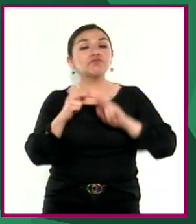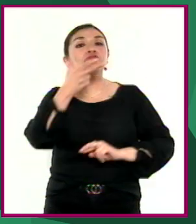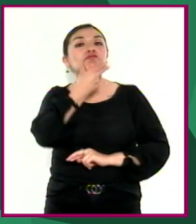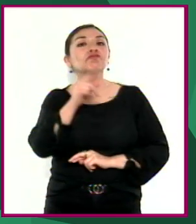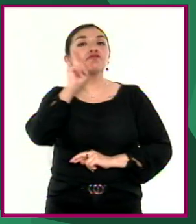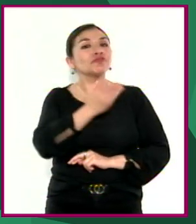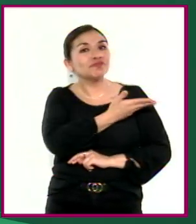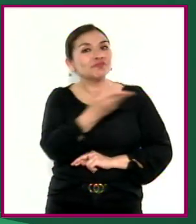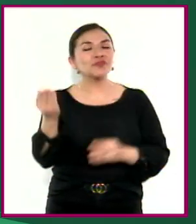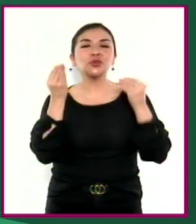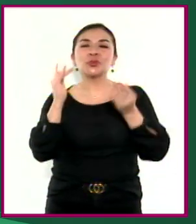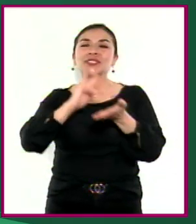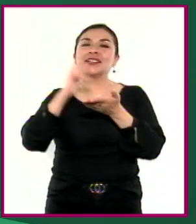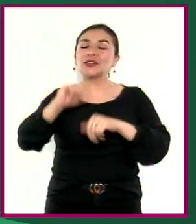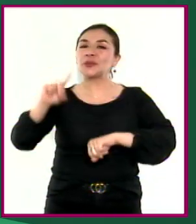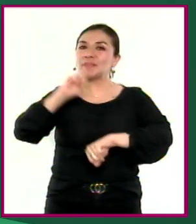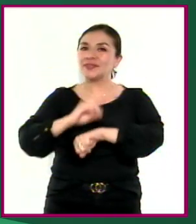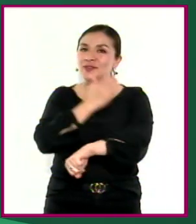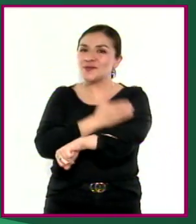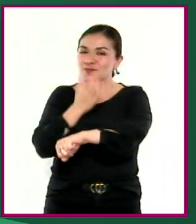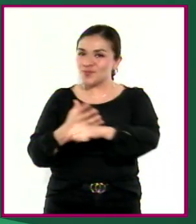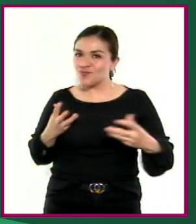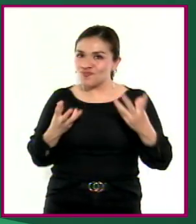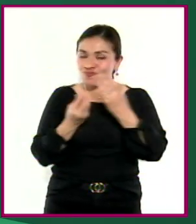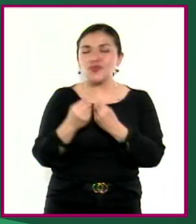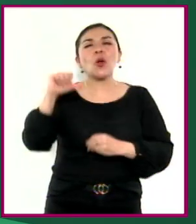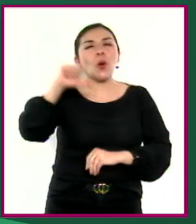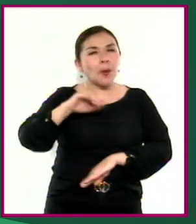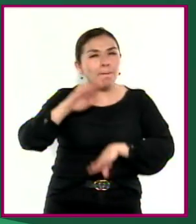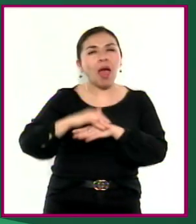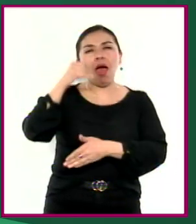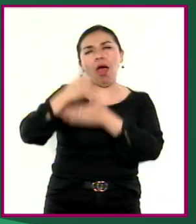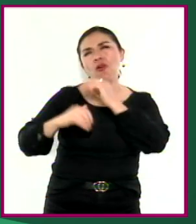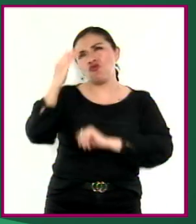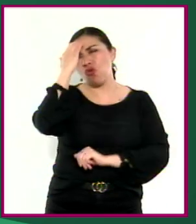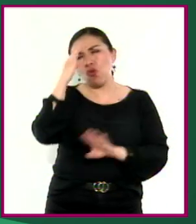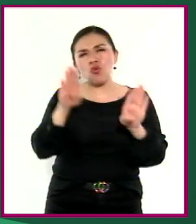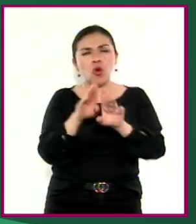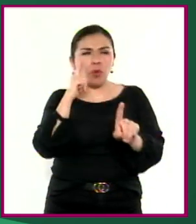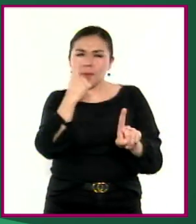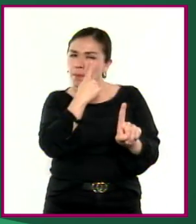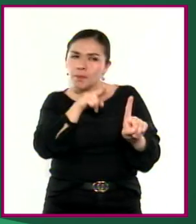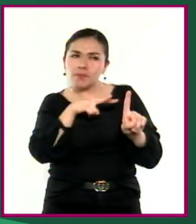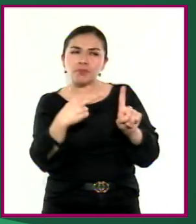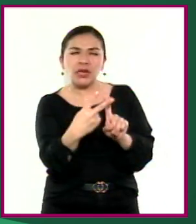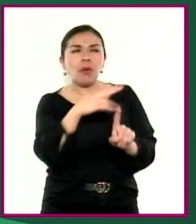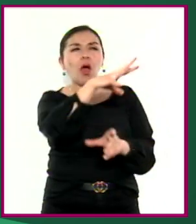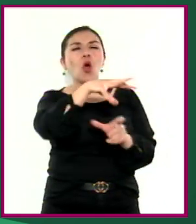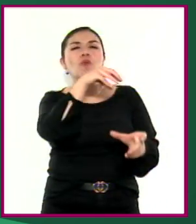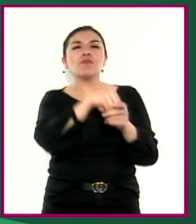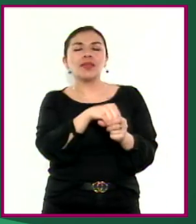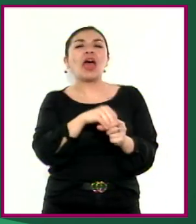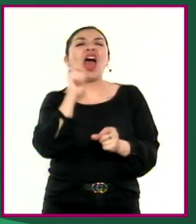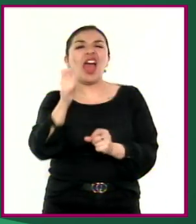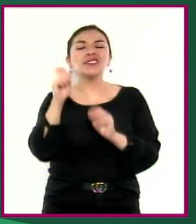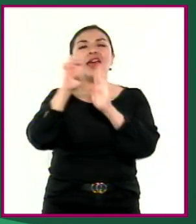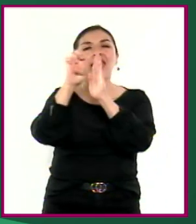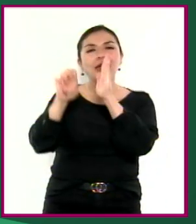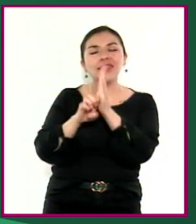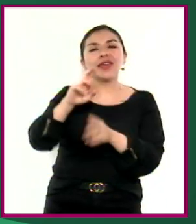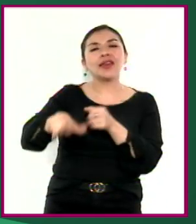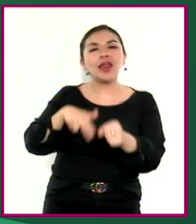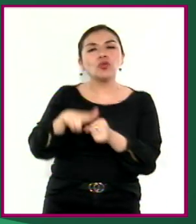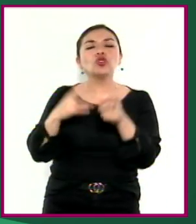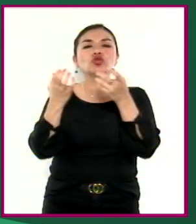Maestras, maestros, muchas gracias por acompañarnos. El día de hoy vamos a conocer desde una perspectiva general y panorámica el campo